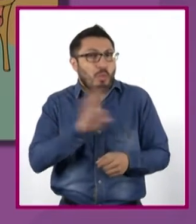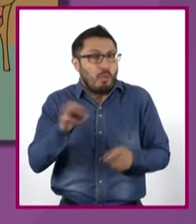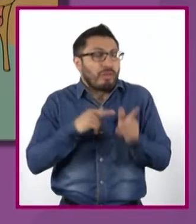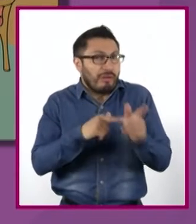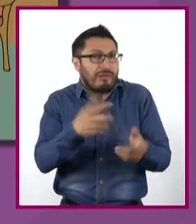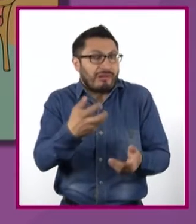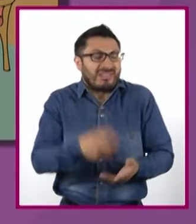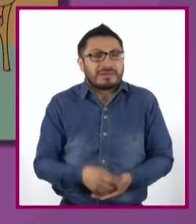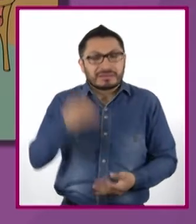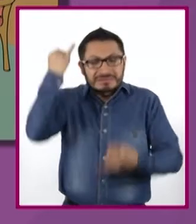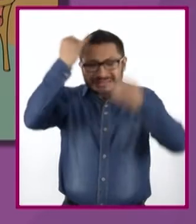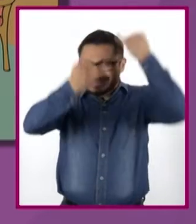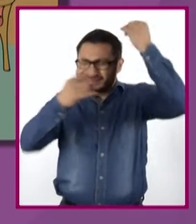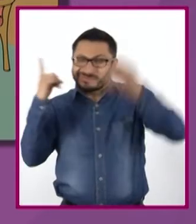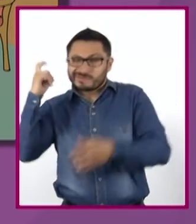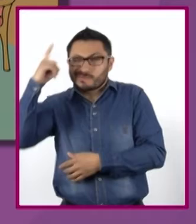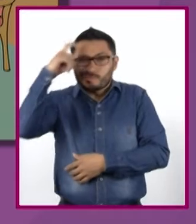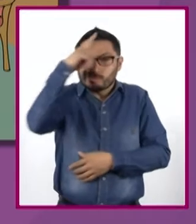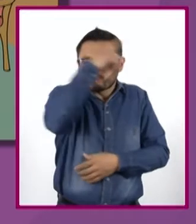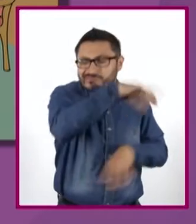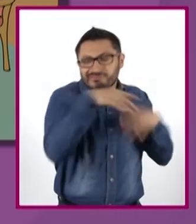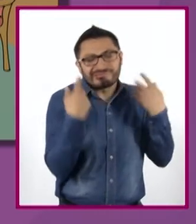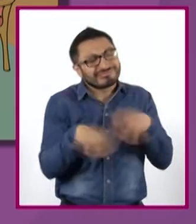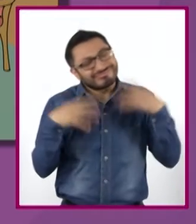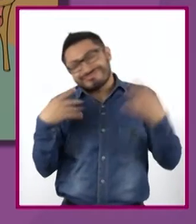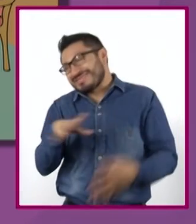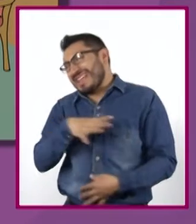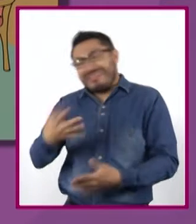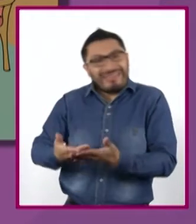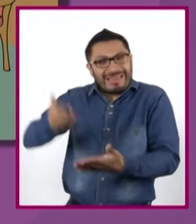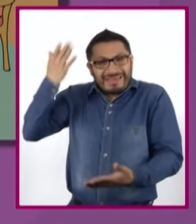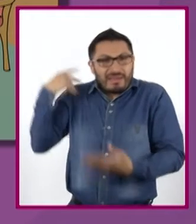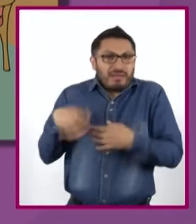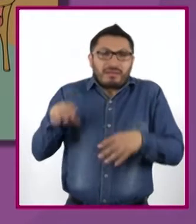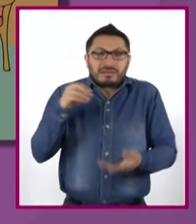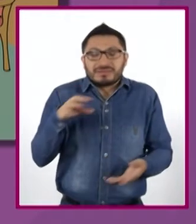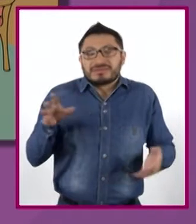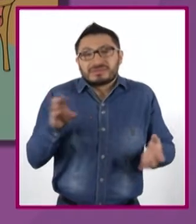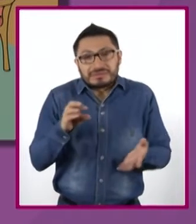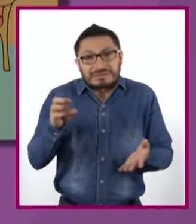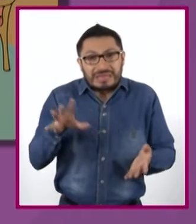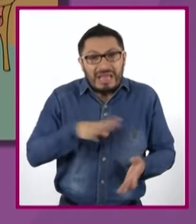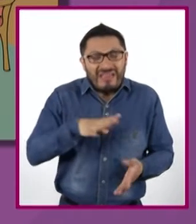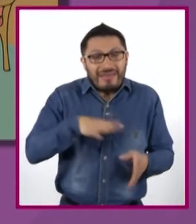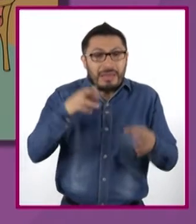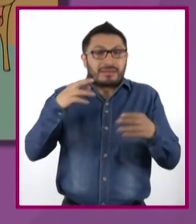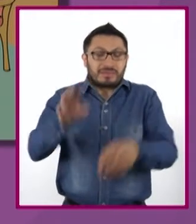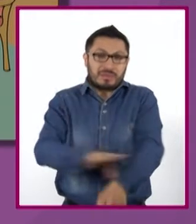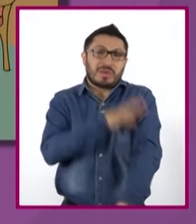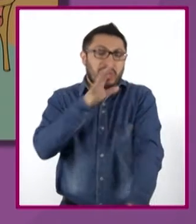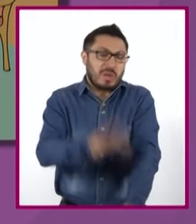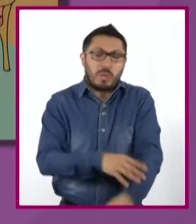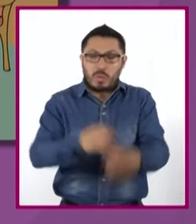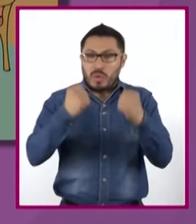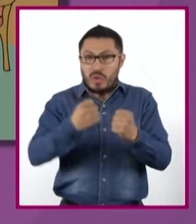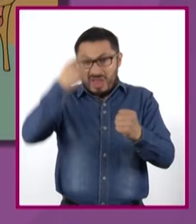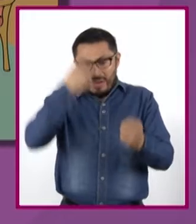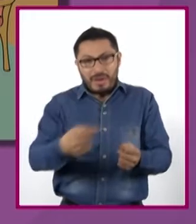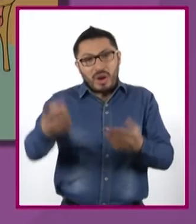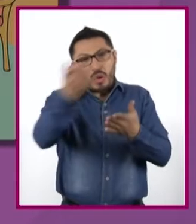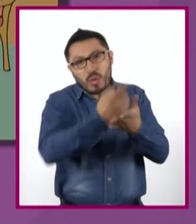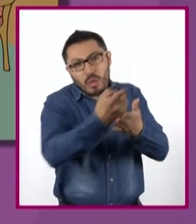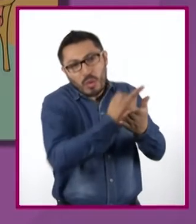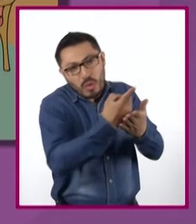Imagínense todas las dificultades a las que se tenían que enfrentar y todavía les quedaban energías para hacer pinturas rupestres